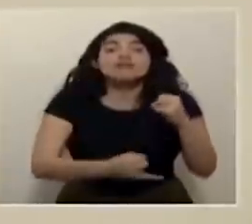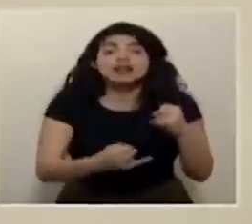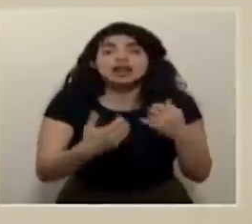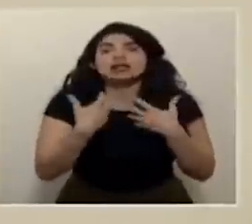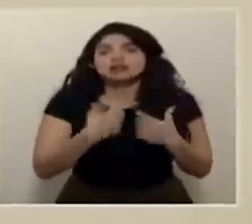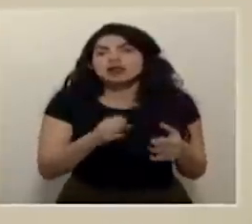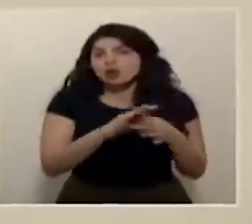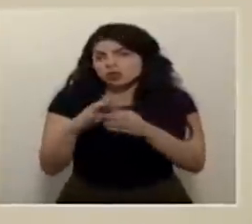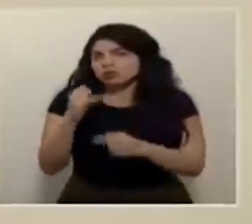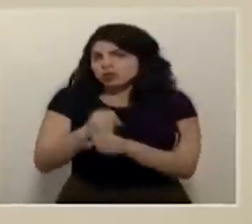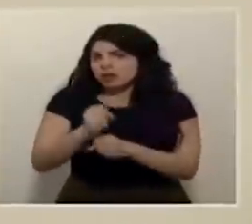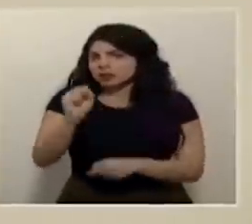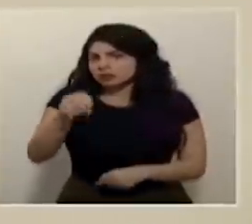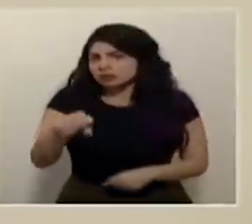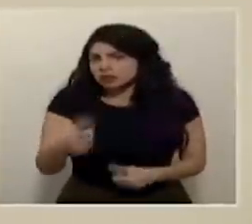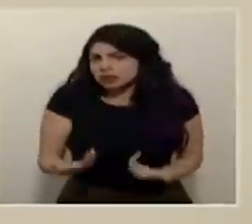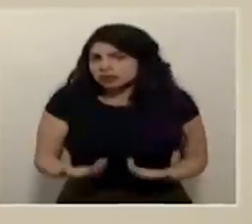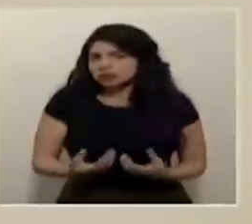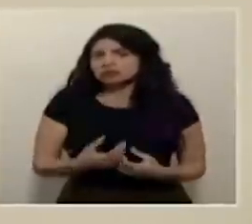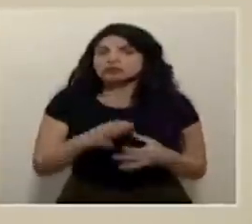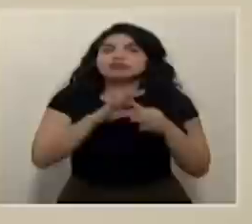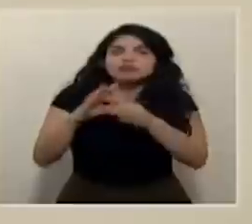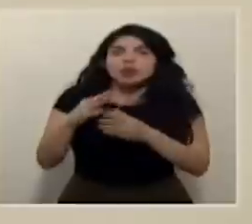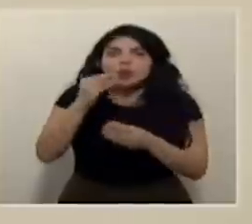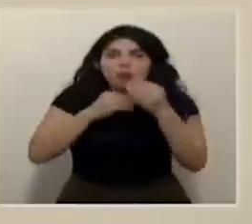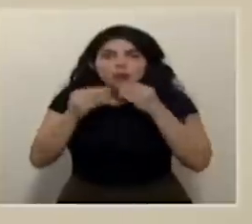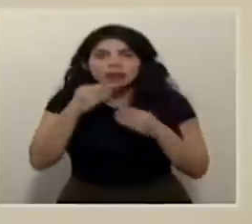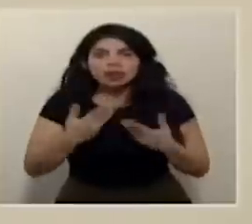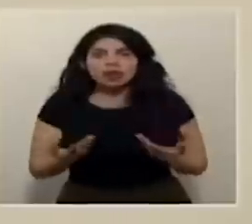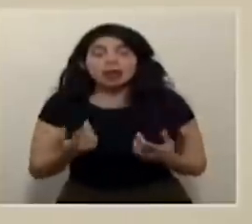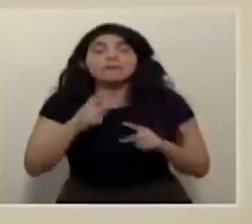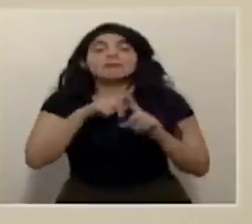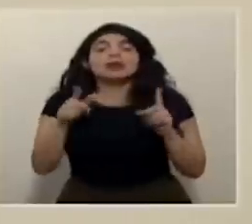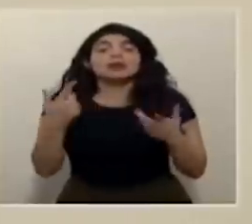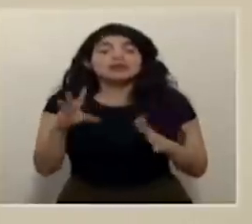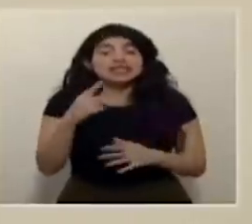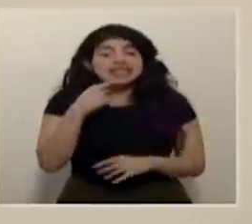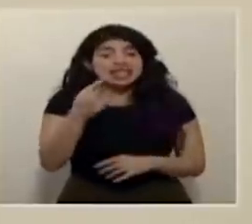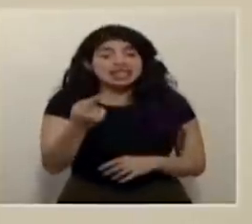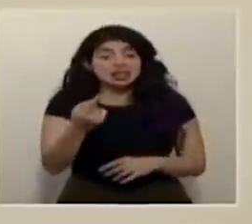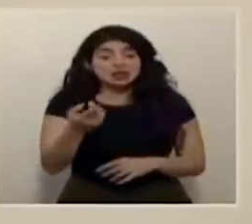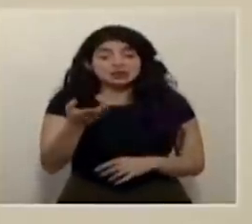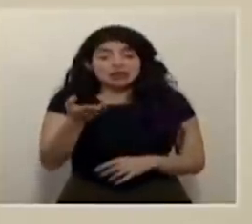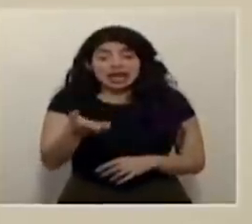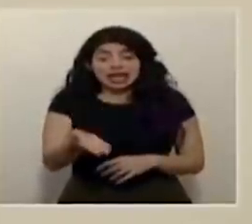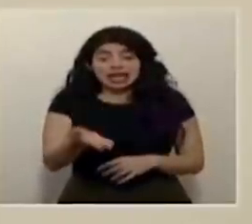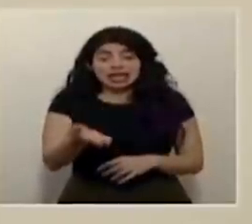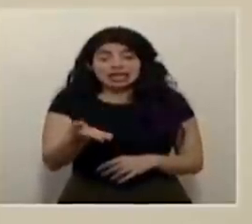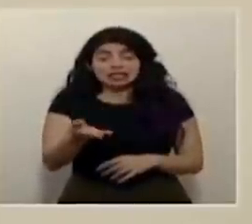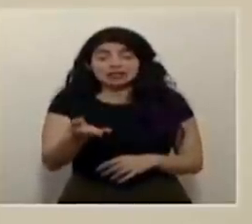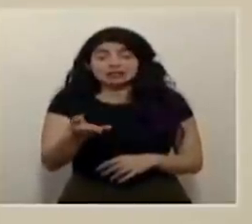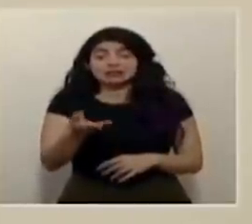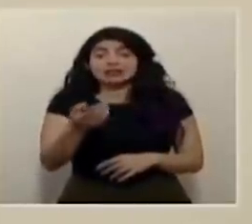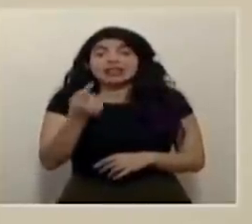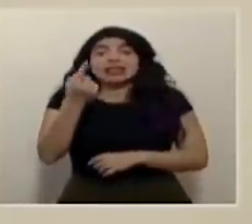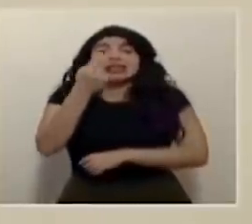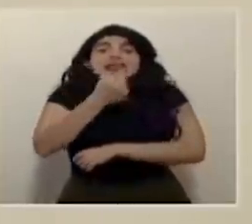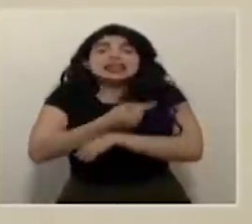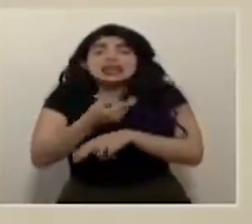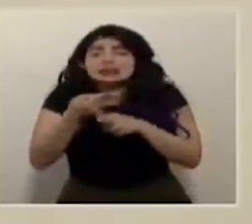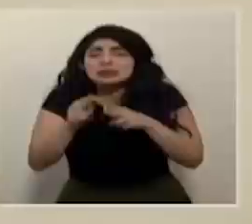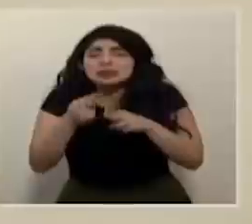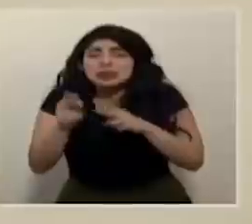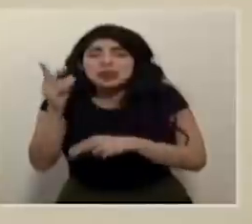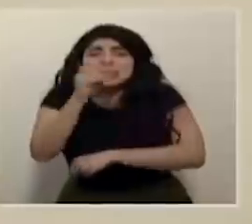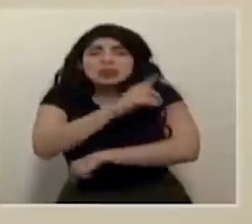que ver con trabajo tiene que ver con alimentación pero lo que hemos dicho aquí en cuestión de días poquitos